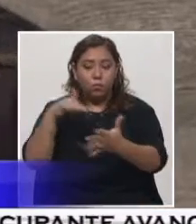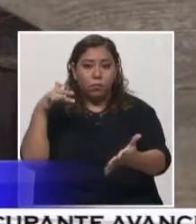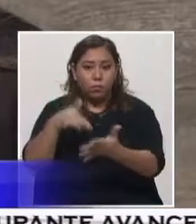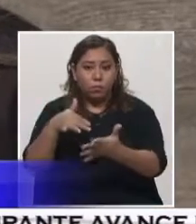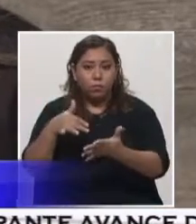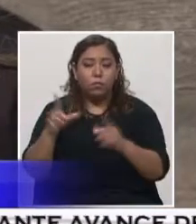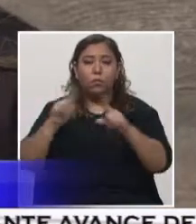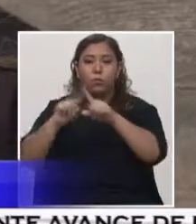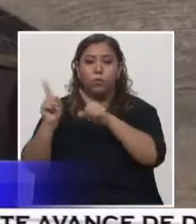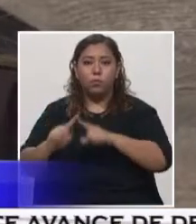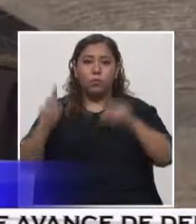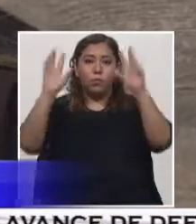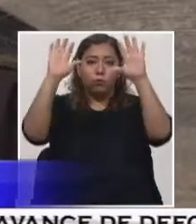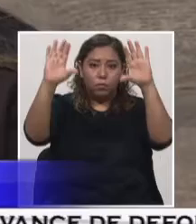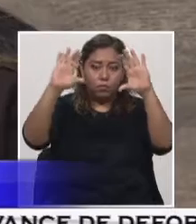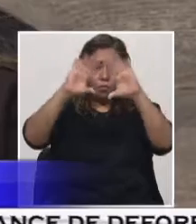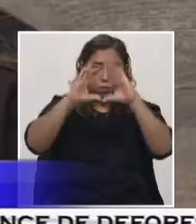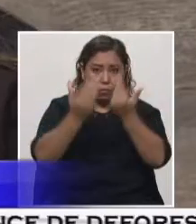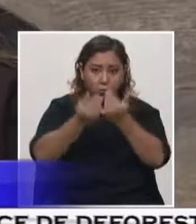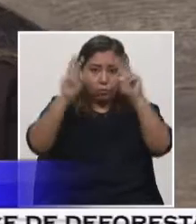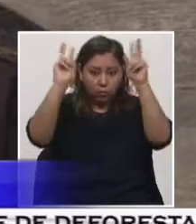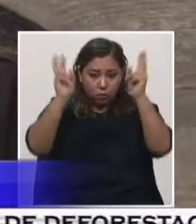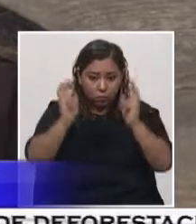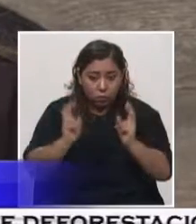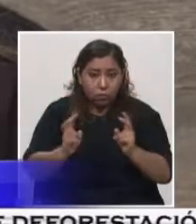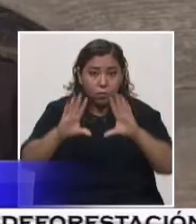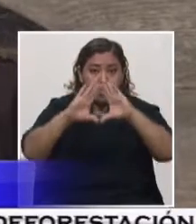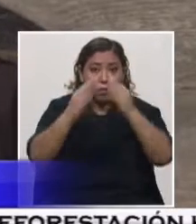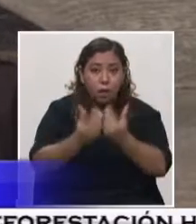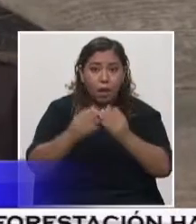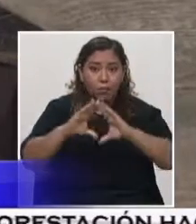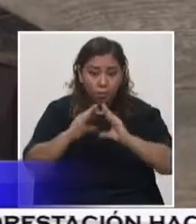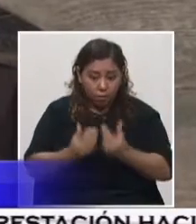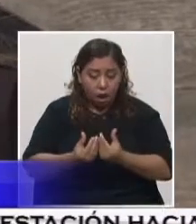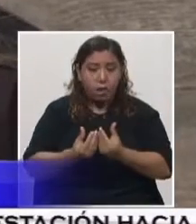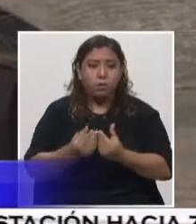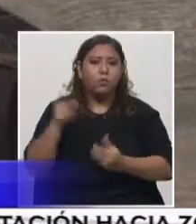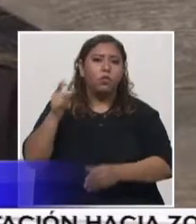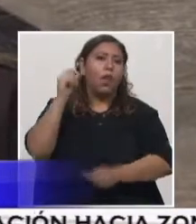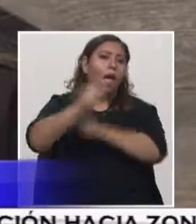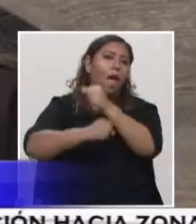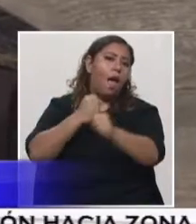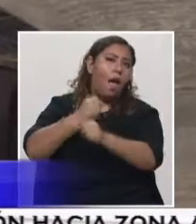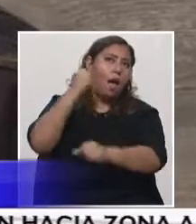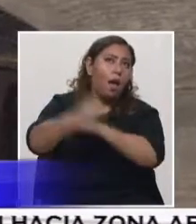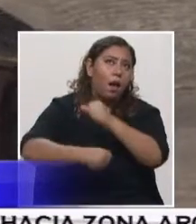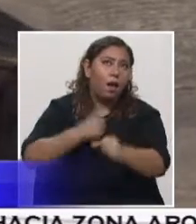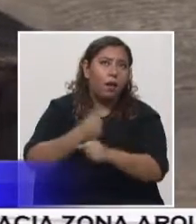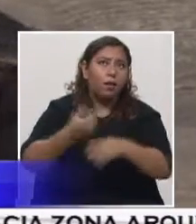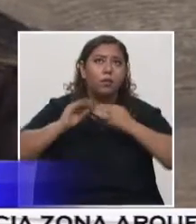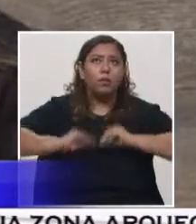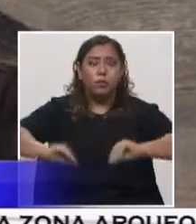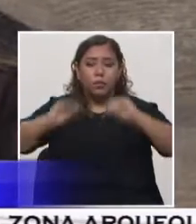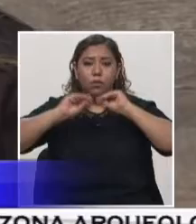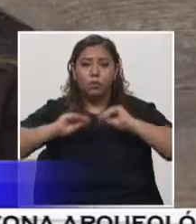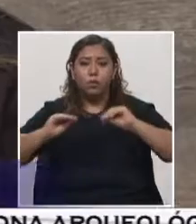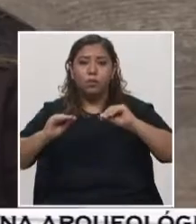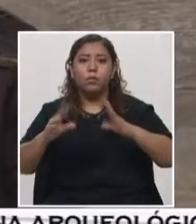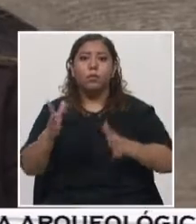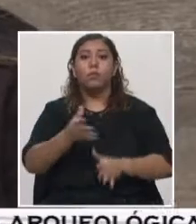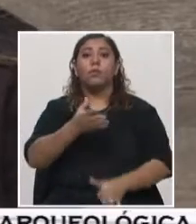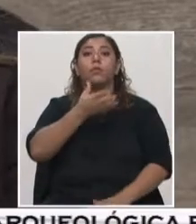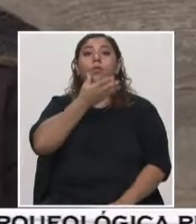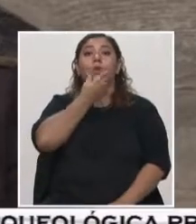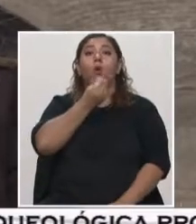conlleva lo que es el estudio de la geología. Durante estos años, pues se les forma a través de los geólogos que hay